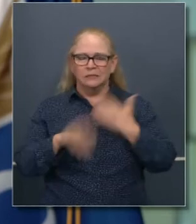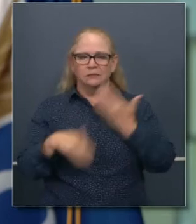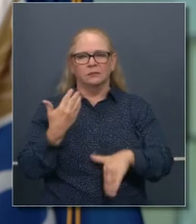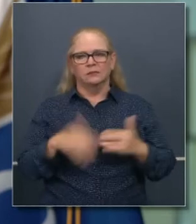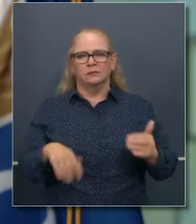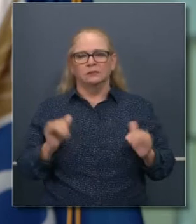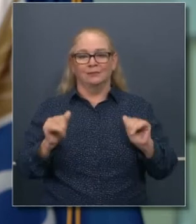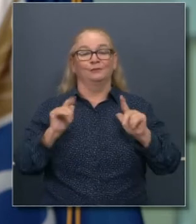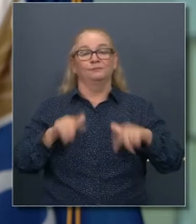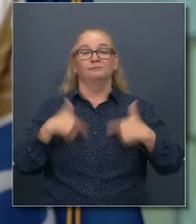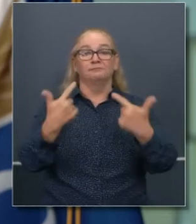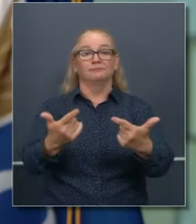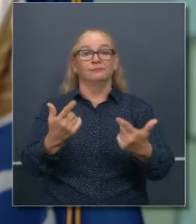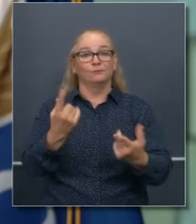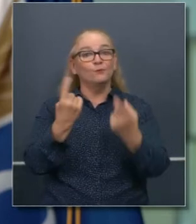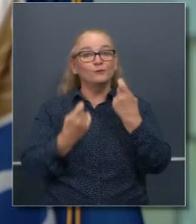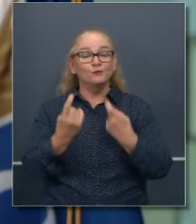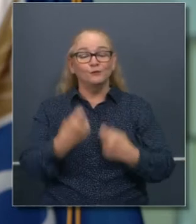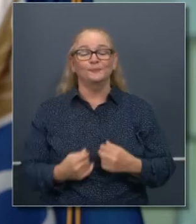responderé cualquier pregunta que tengan.